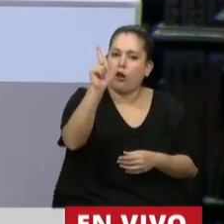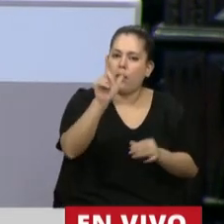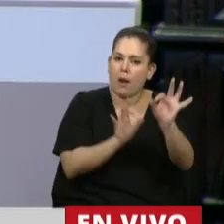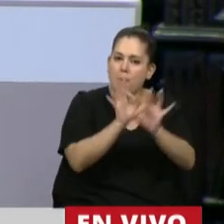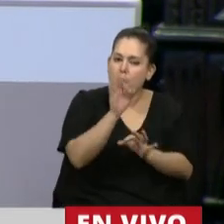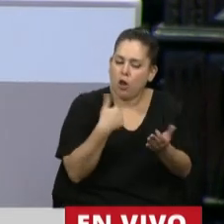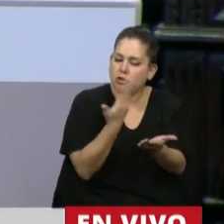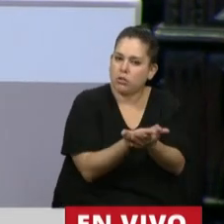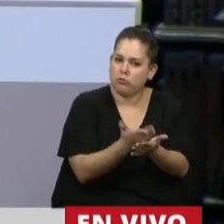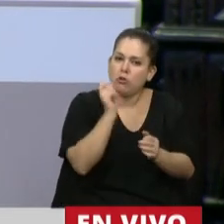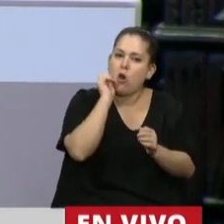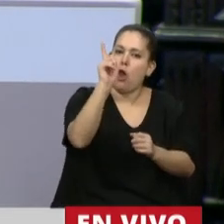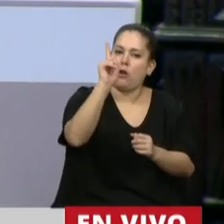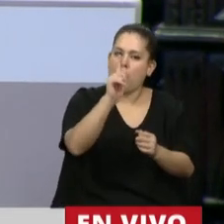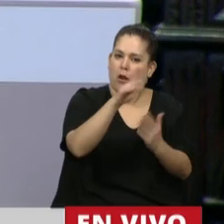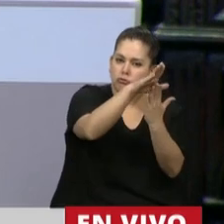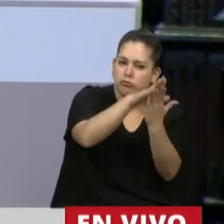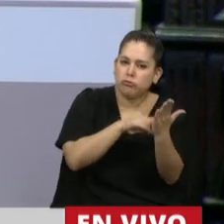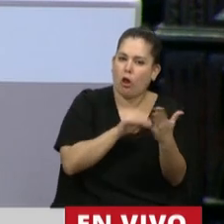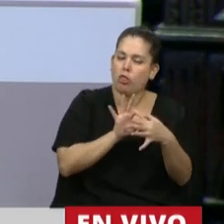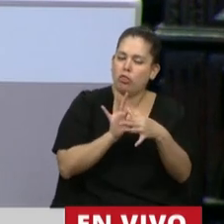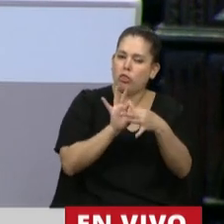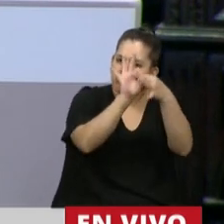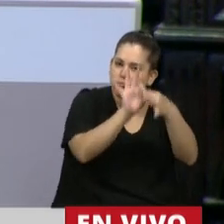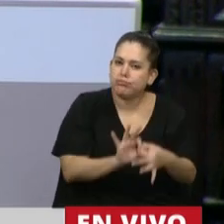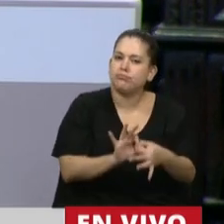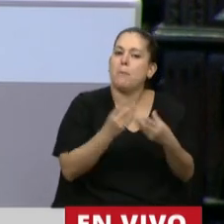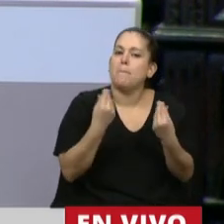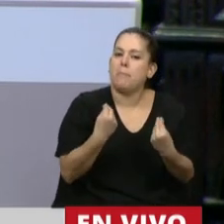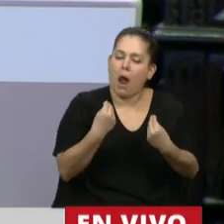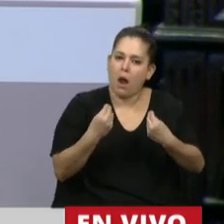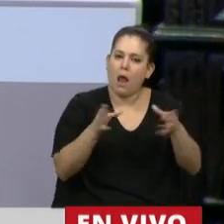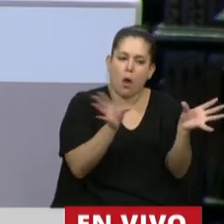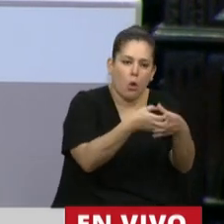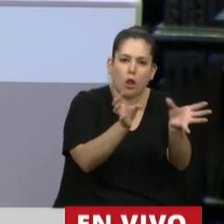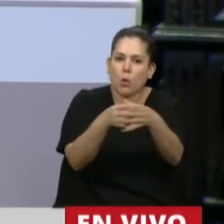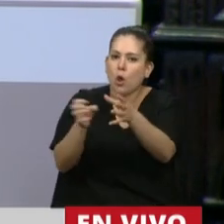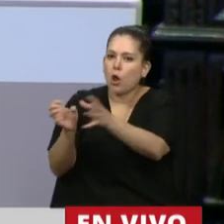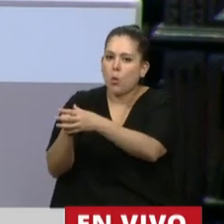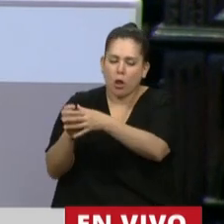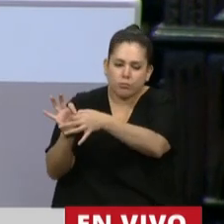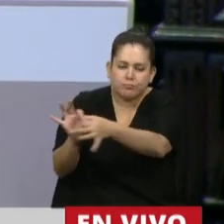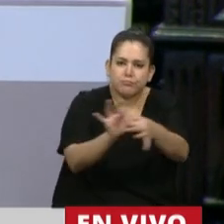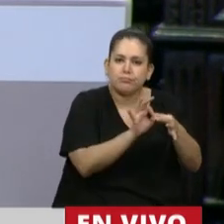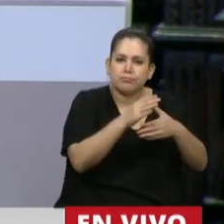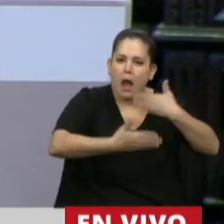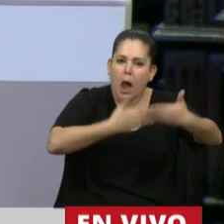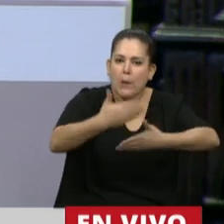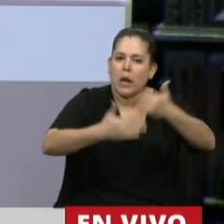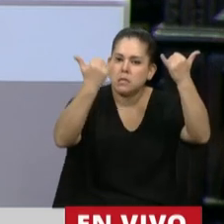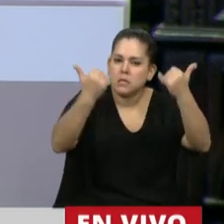proyecto unificado, este proyecto donde se ha podido avanzar desde los distintos bloques. Pero